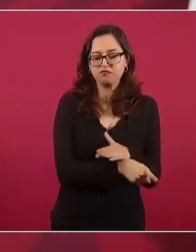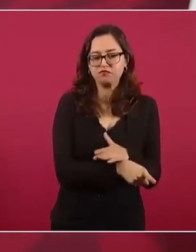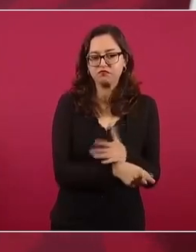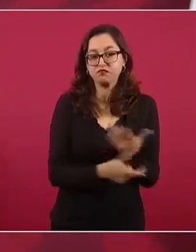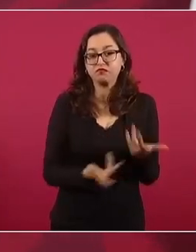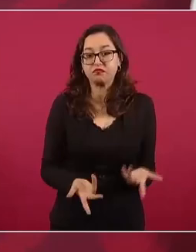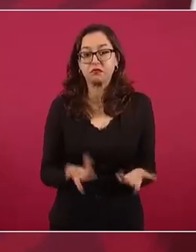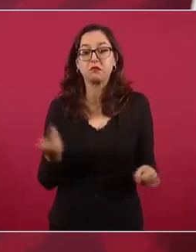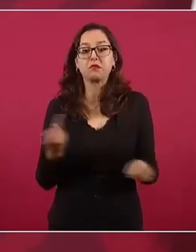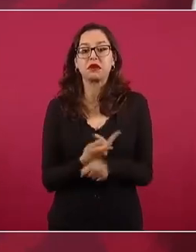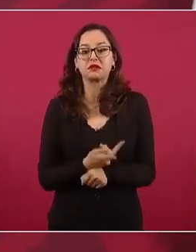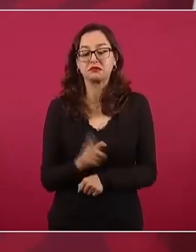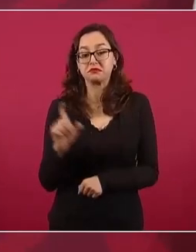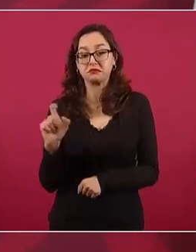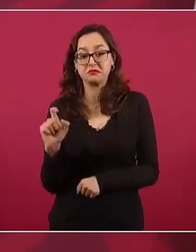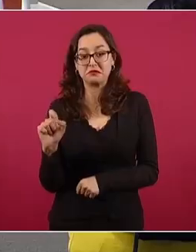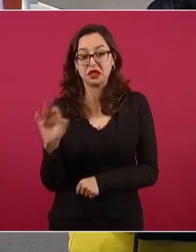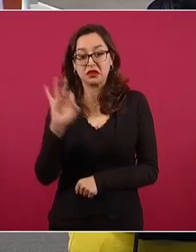con eso.